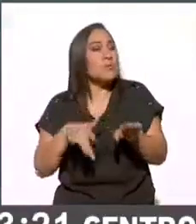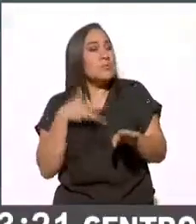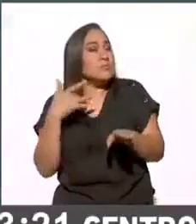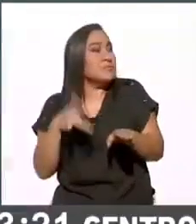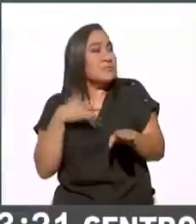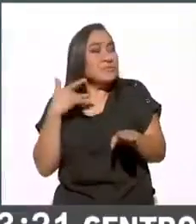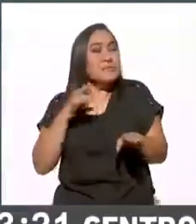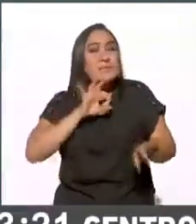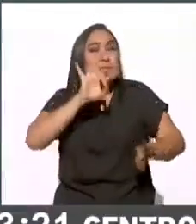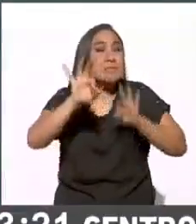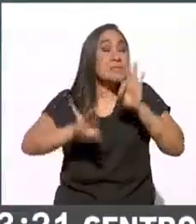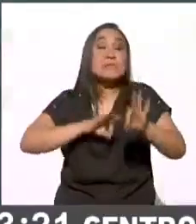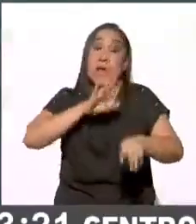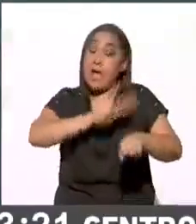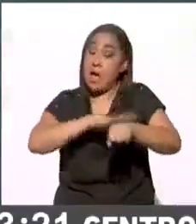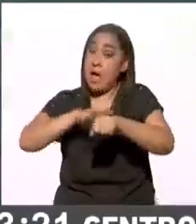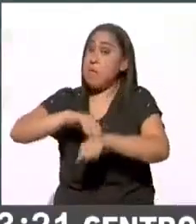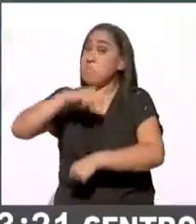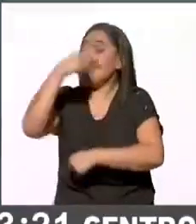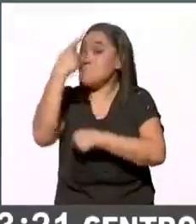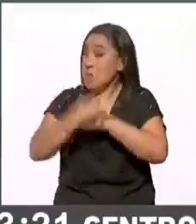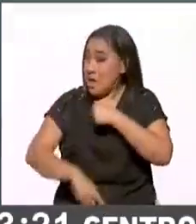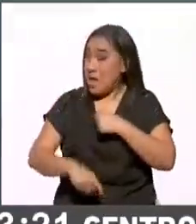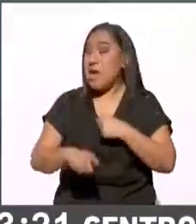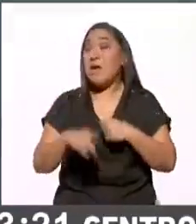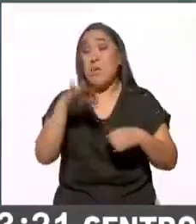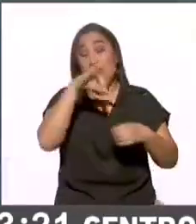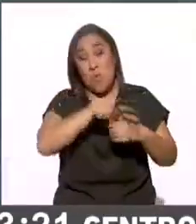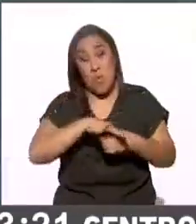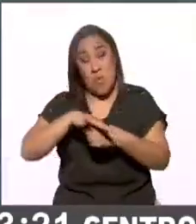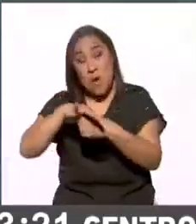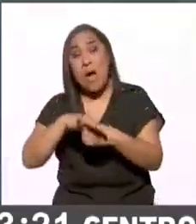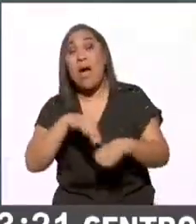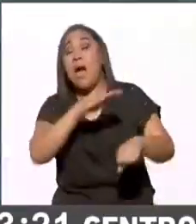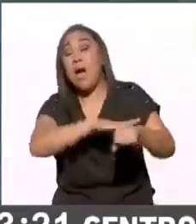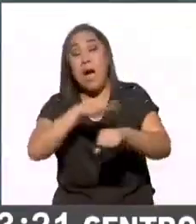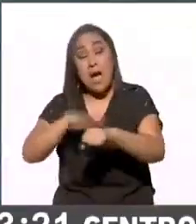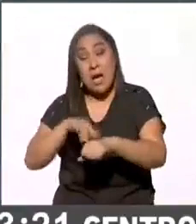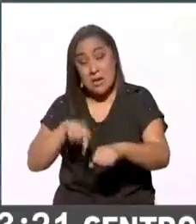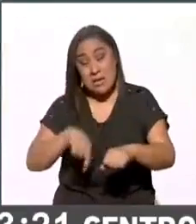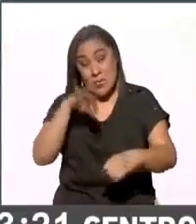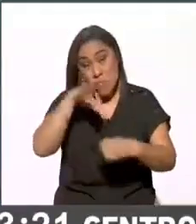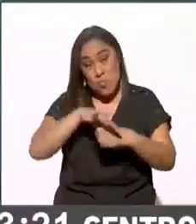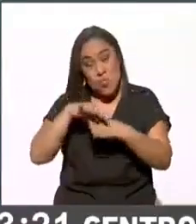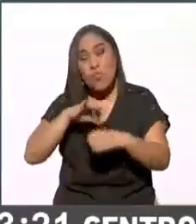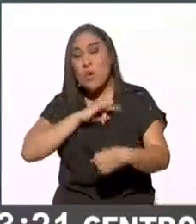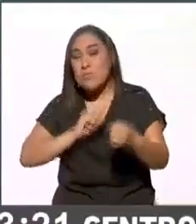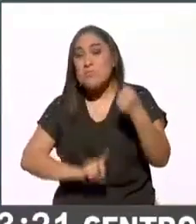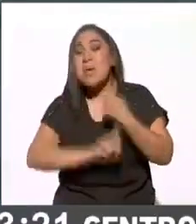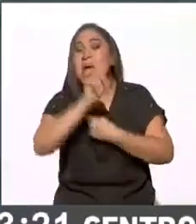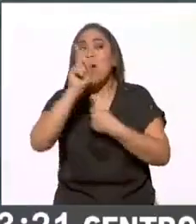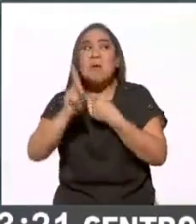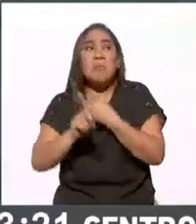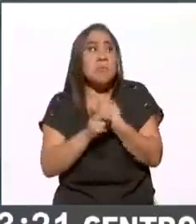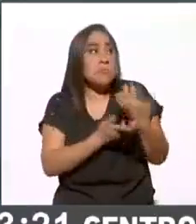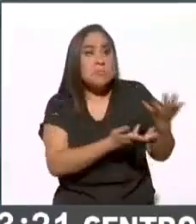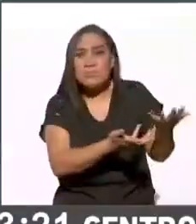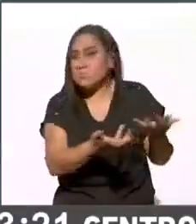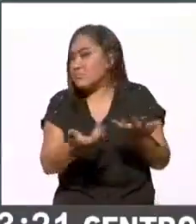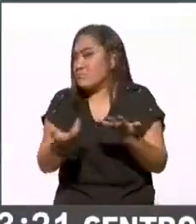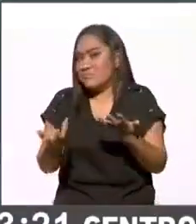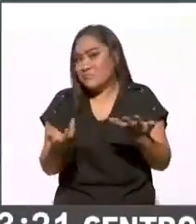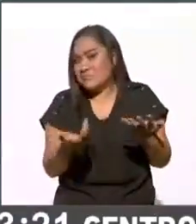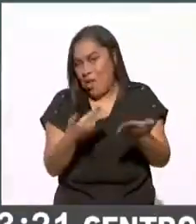que había una gran violencia, que esta iba a ser la contienda electoral más violenta de toda la historia, cosa que, pues, bueno, se ha